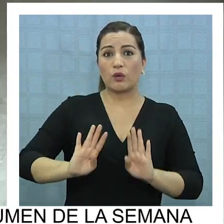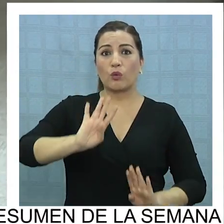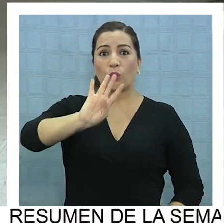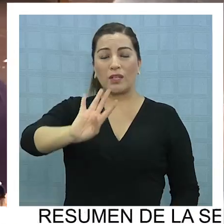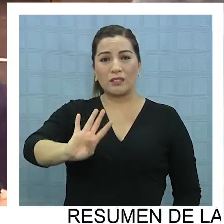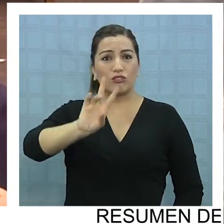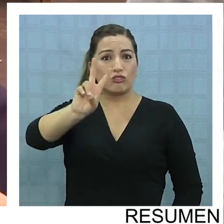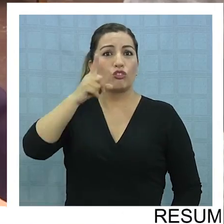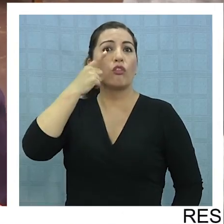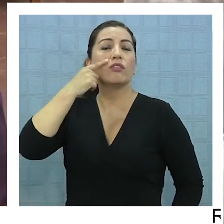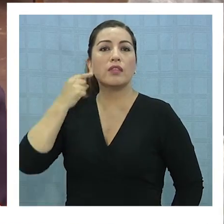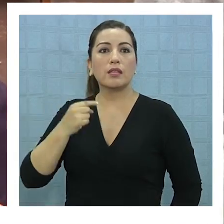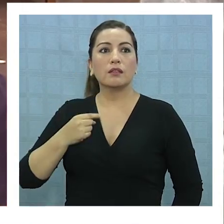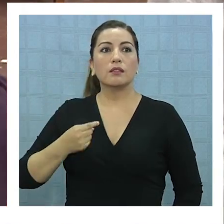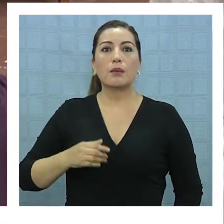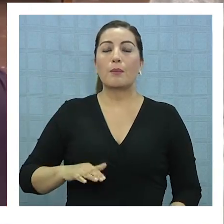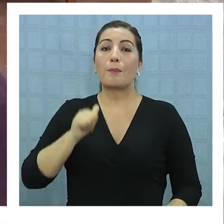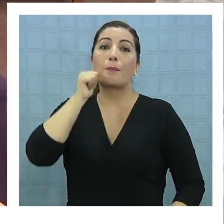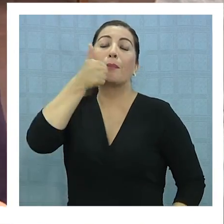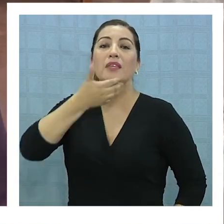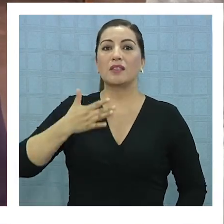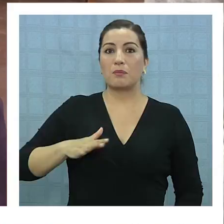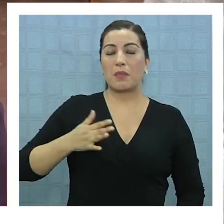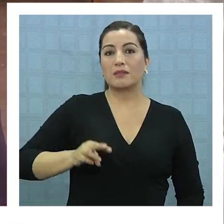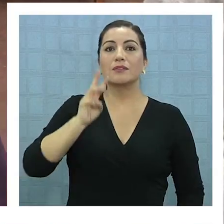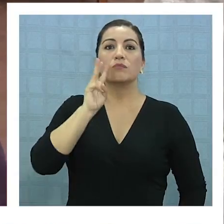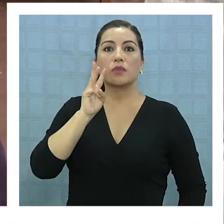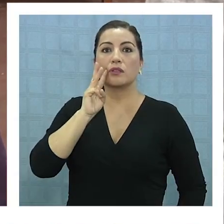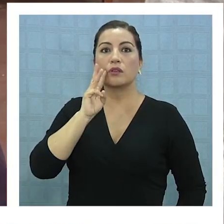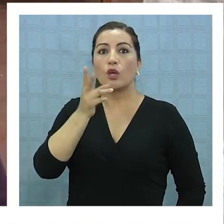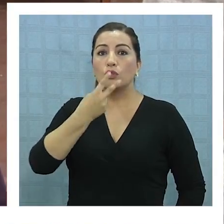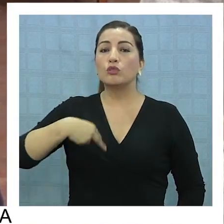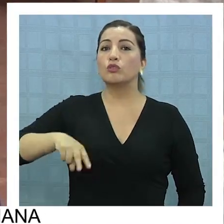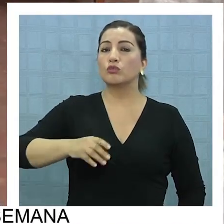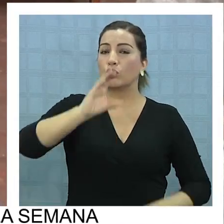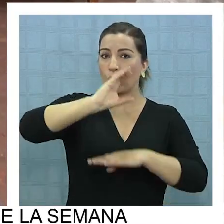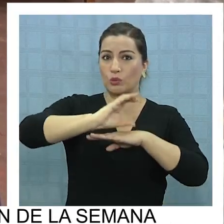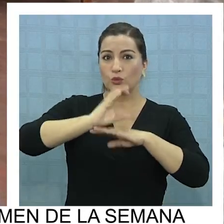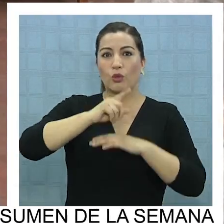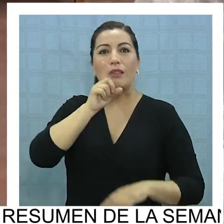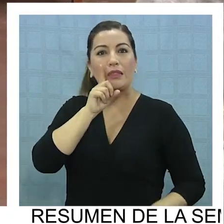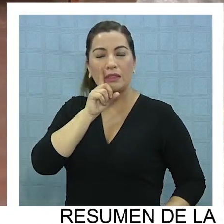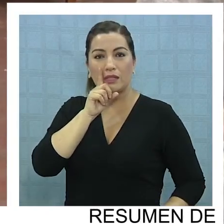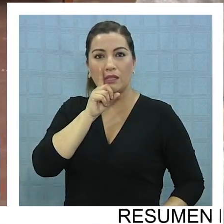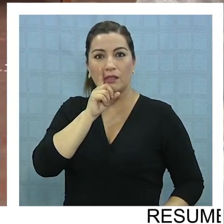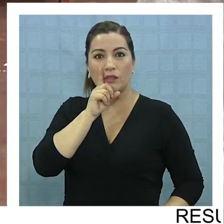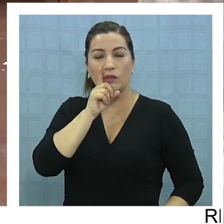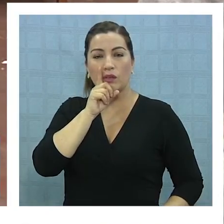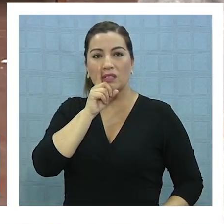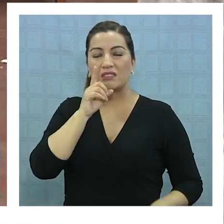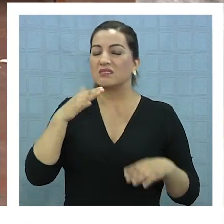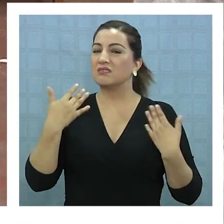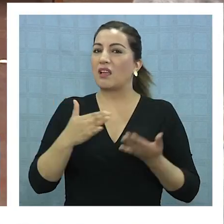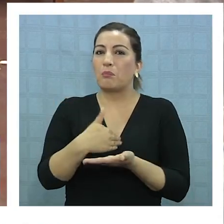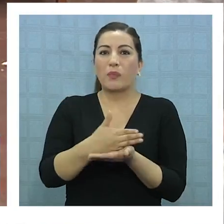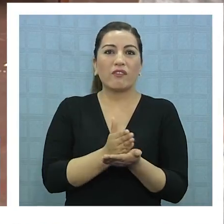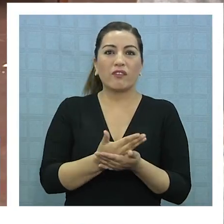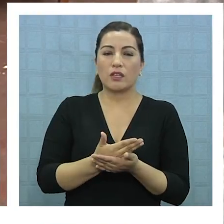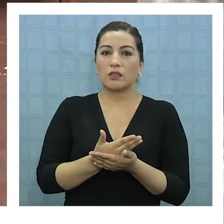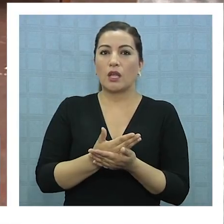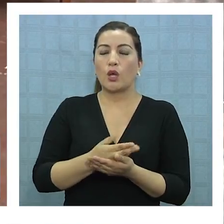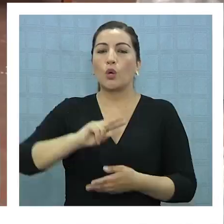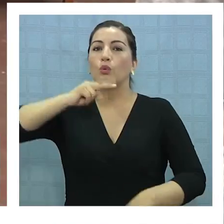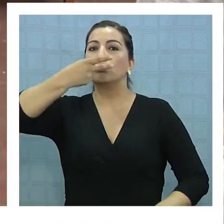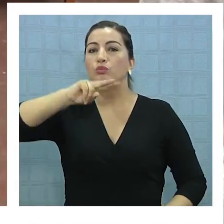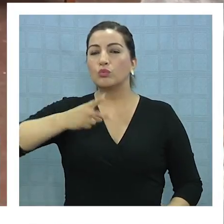martes y miércoles, pero nosotros todos los consultorios tenemos, digamos, estamos organizados con turnos éticos. Así que la población